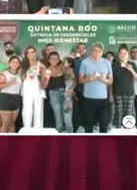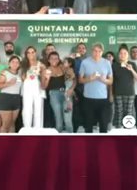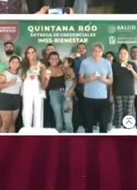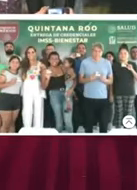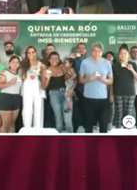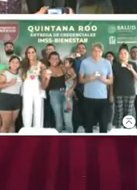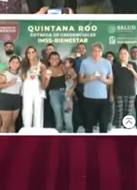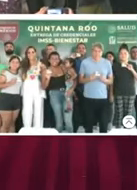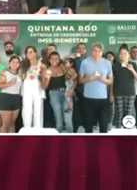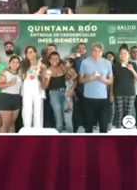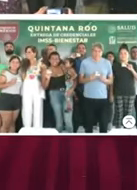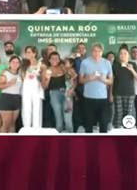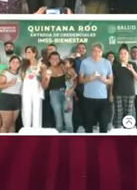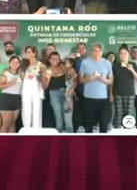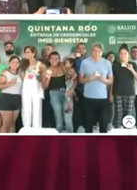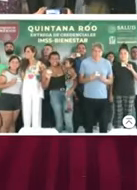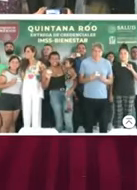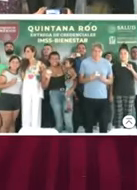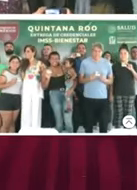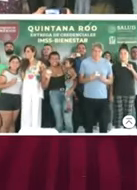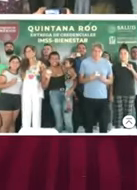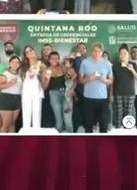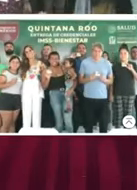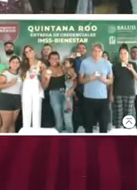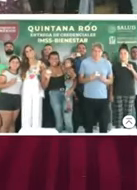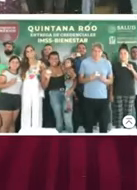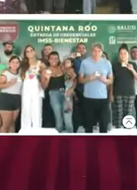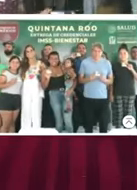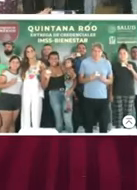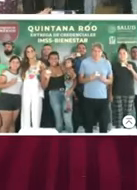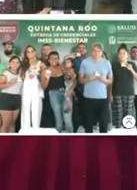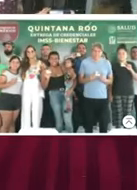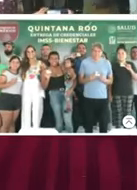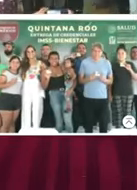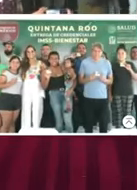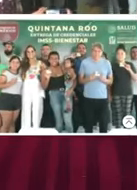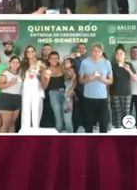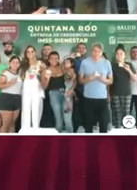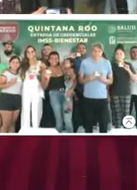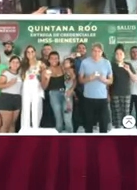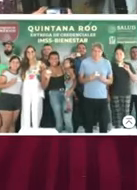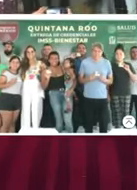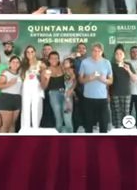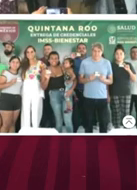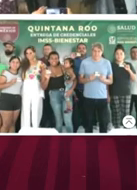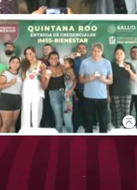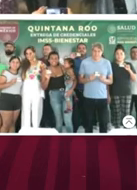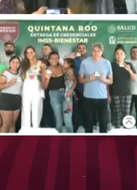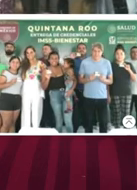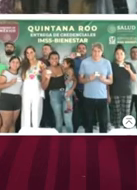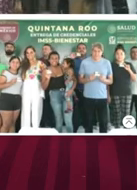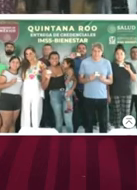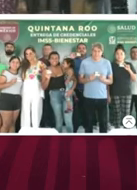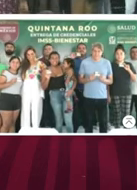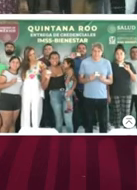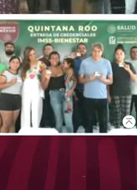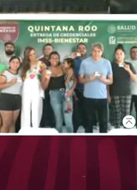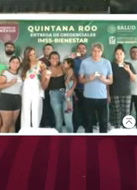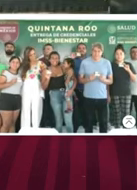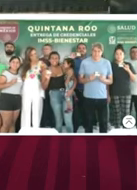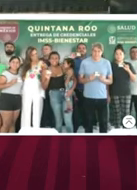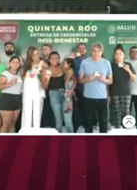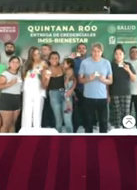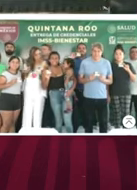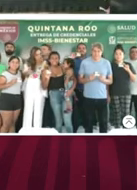entregando también las credenciales. Lo mismo que en San Luis Potosí, el gobernador Ricardo Gallardo Cardona, igual